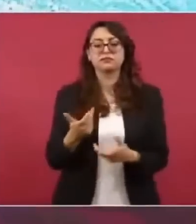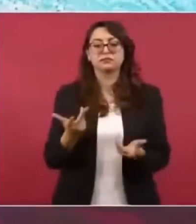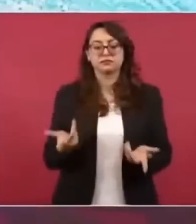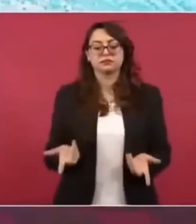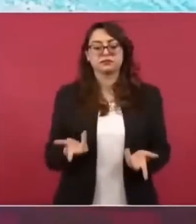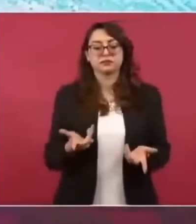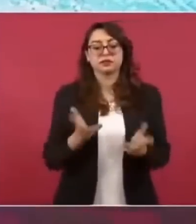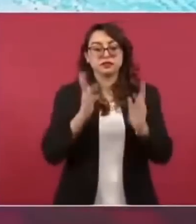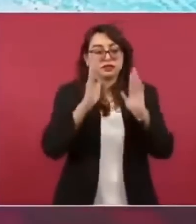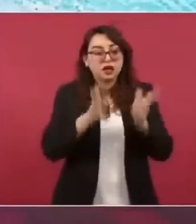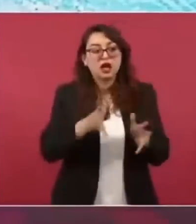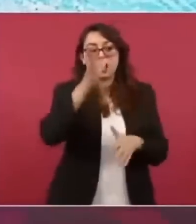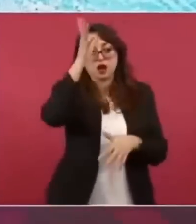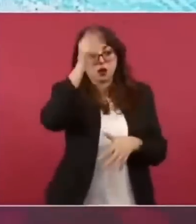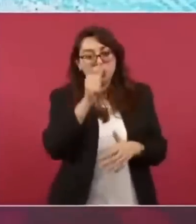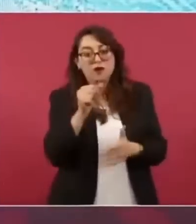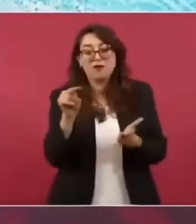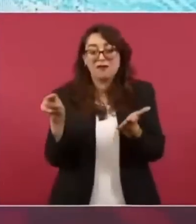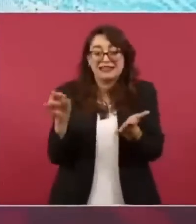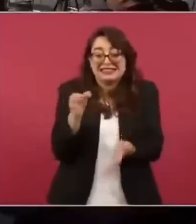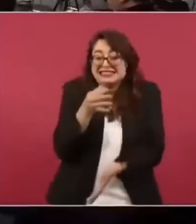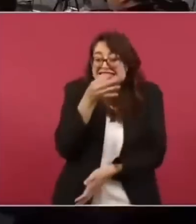recuperar la vía